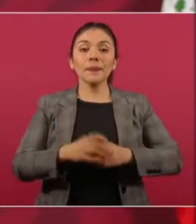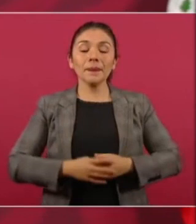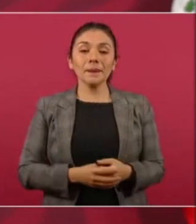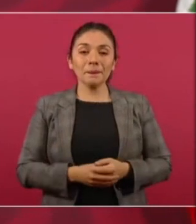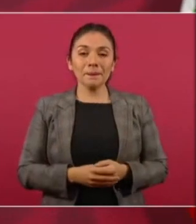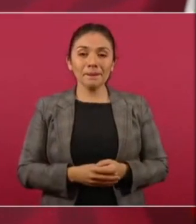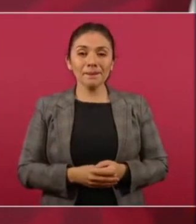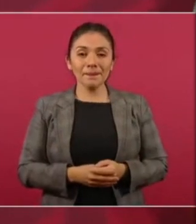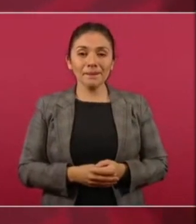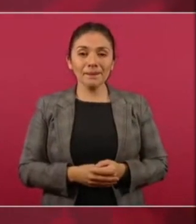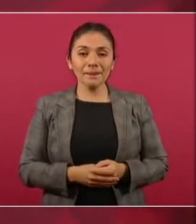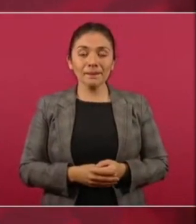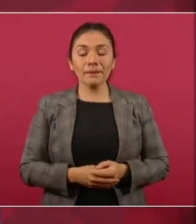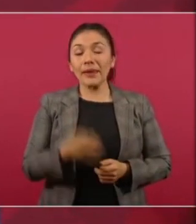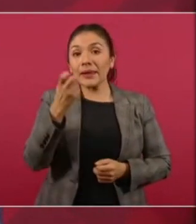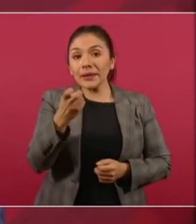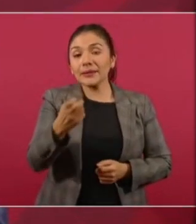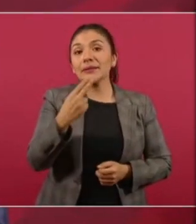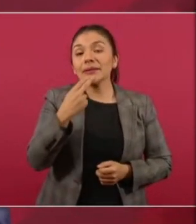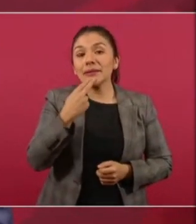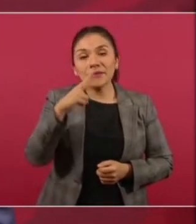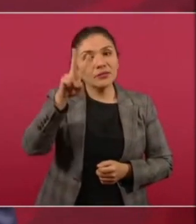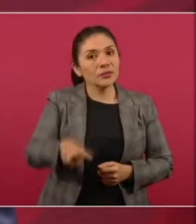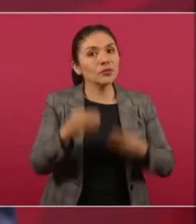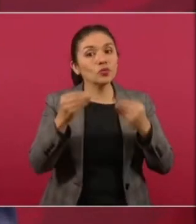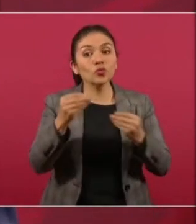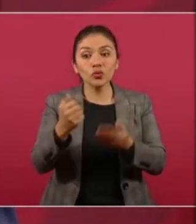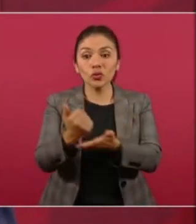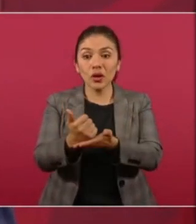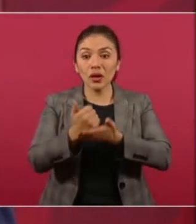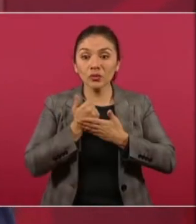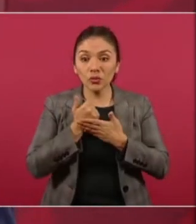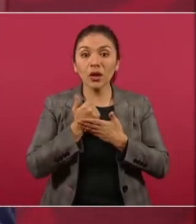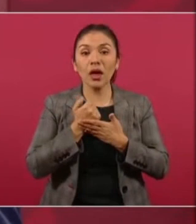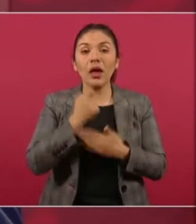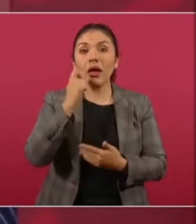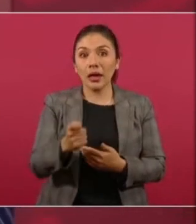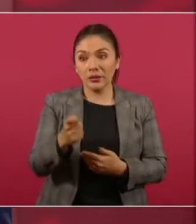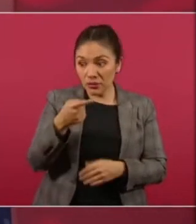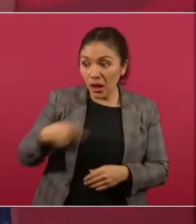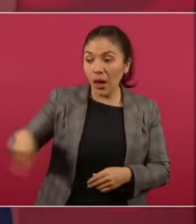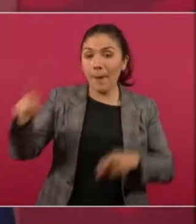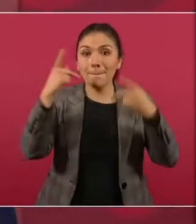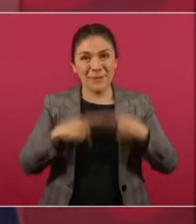nos ayuda mucho. El que el pueblo